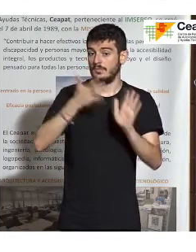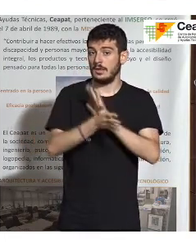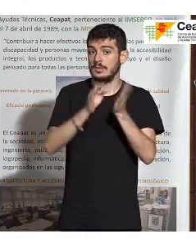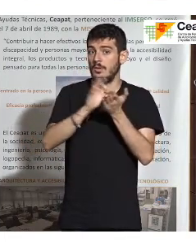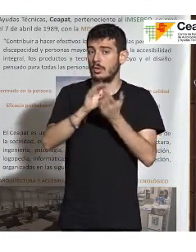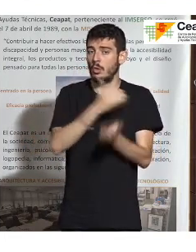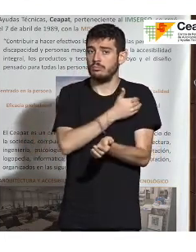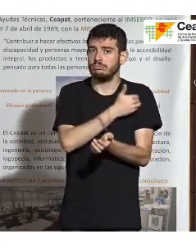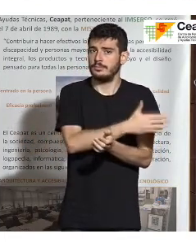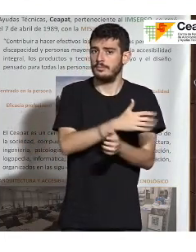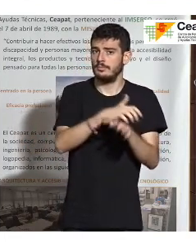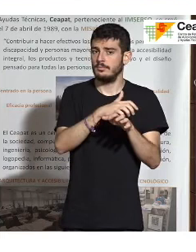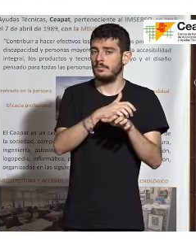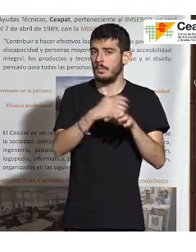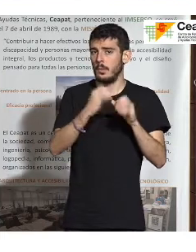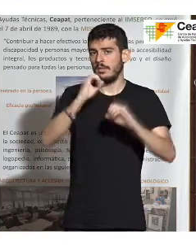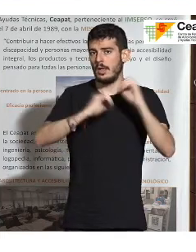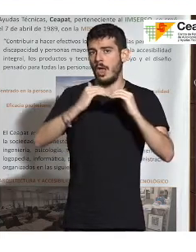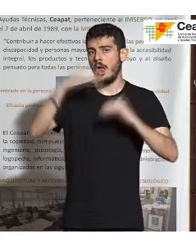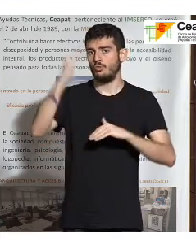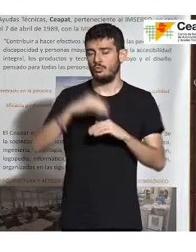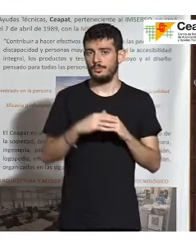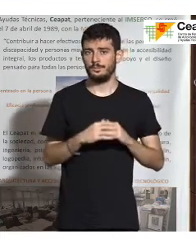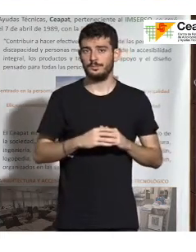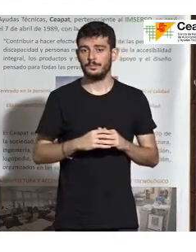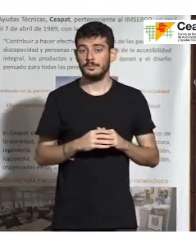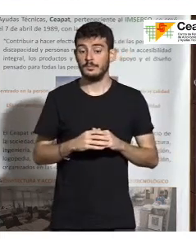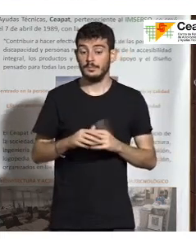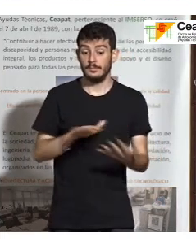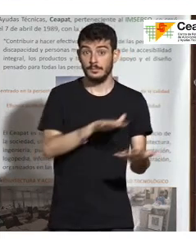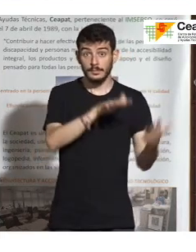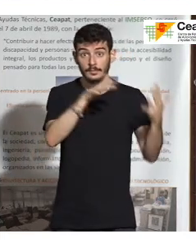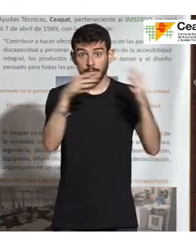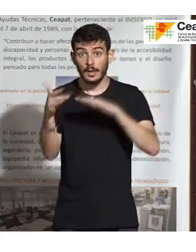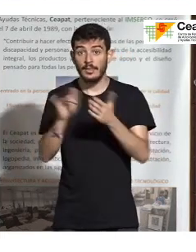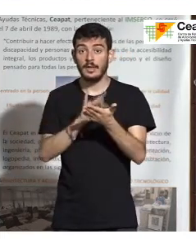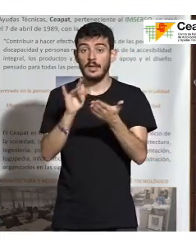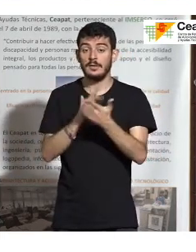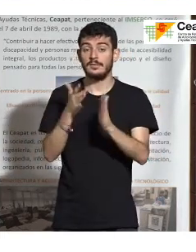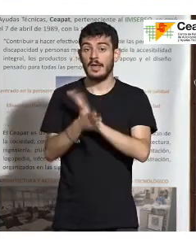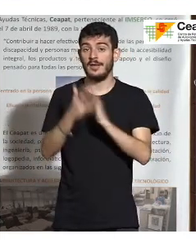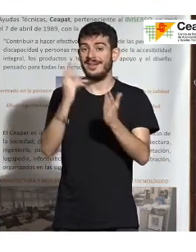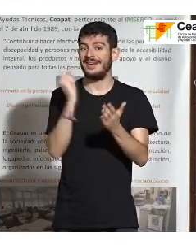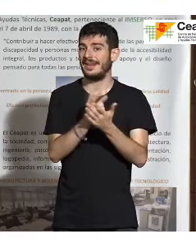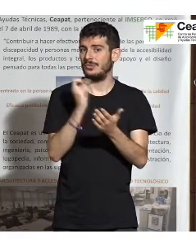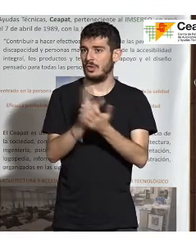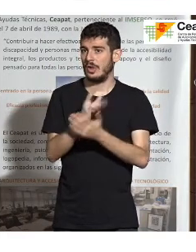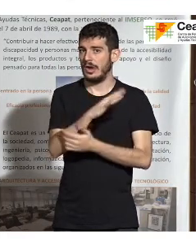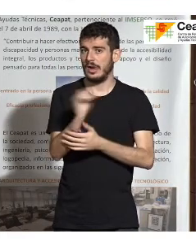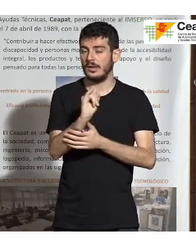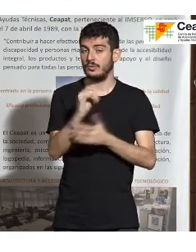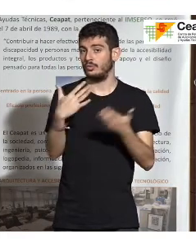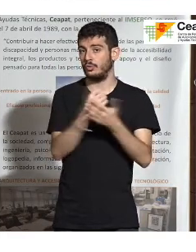en un porcentaje muy, muy, muy alto. El paso a la evolución hacia lo digital tiene una serie de retos que todos nos tenemos que